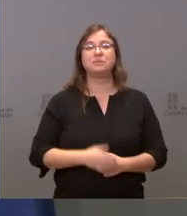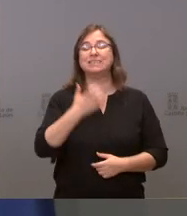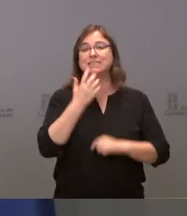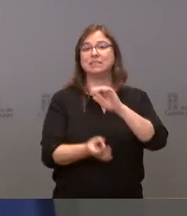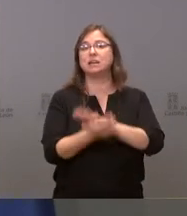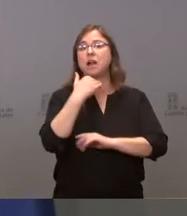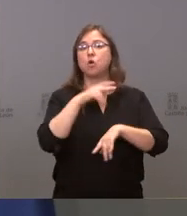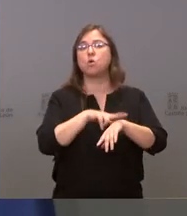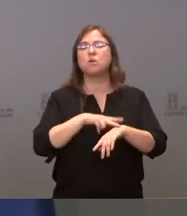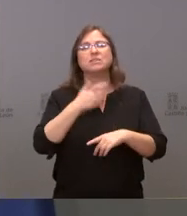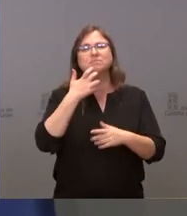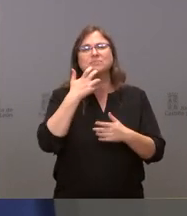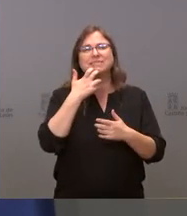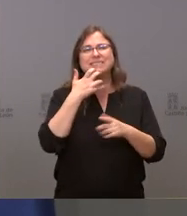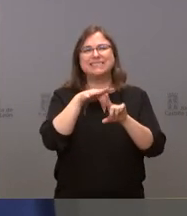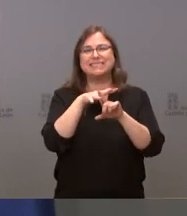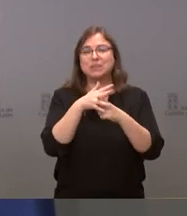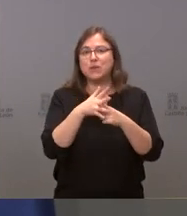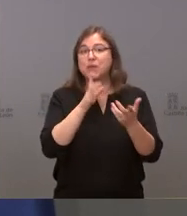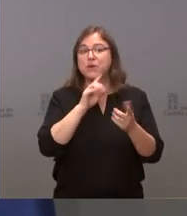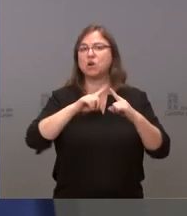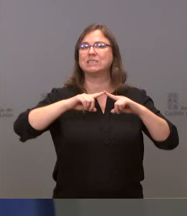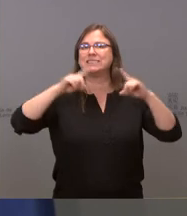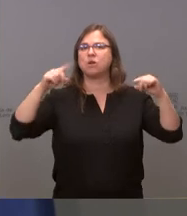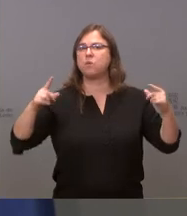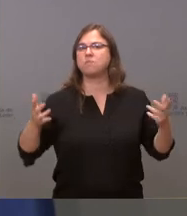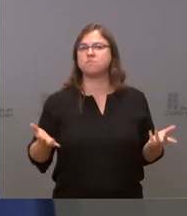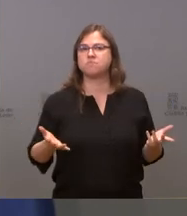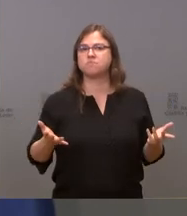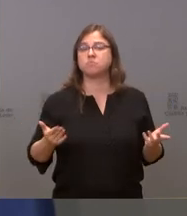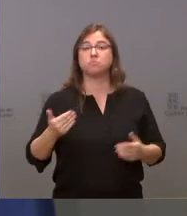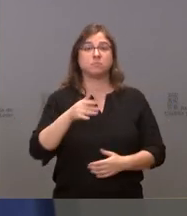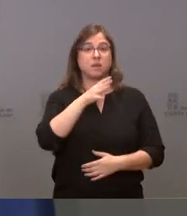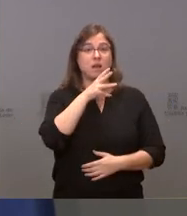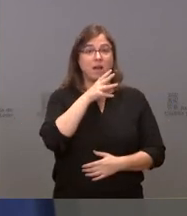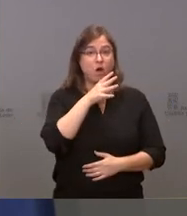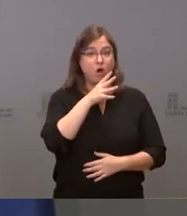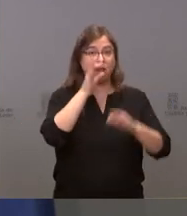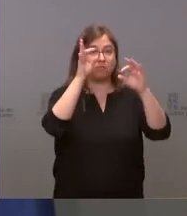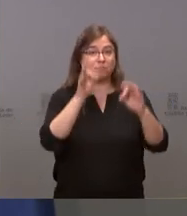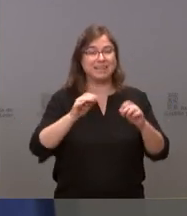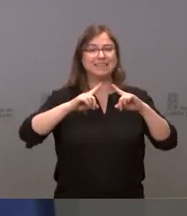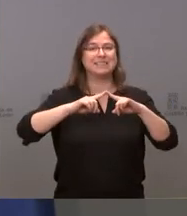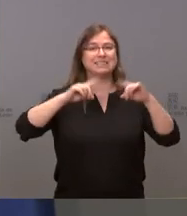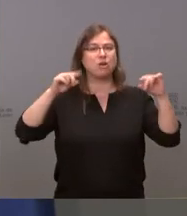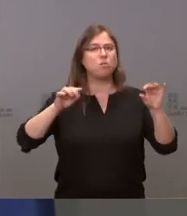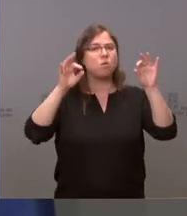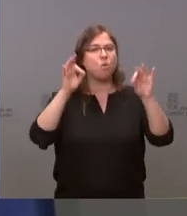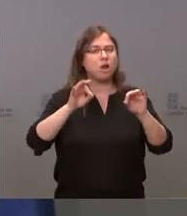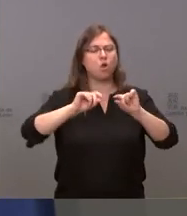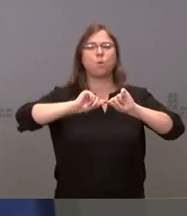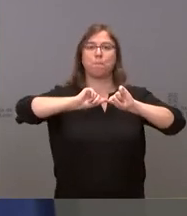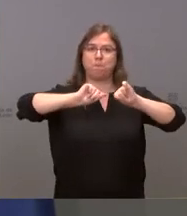¿Cómo valoramos la situación ahora mismo en Segovia? Voy a decirle que ahora mismo Segovia es una de las provincias que tiene un